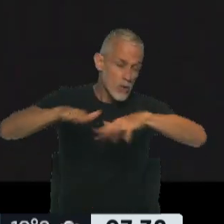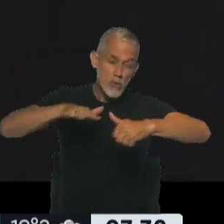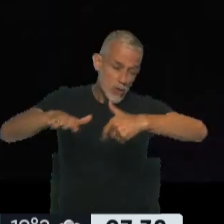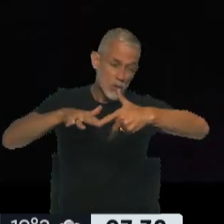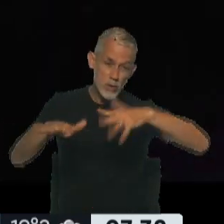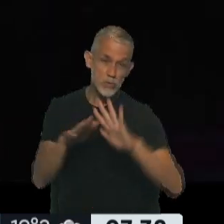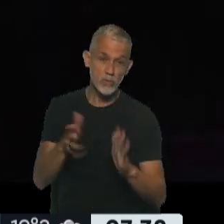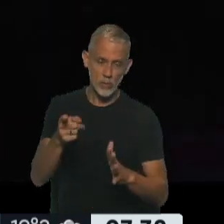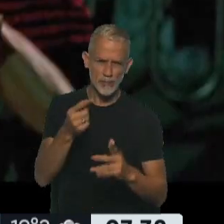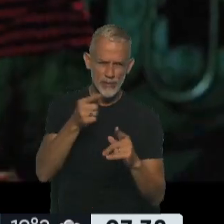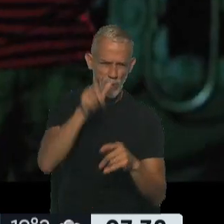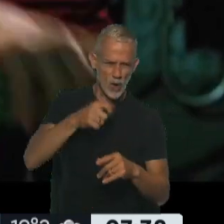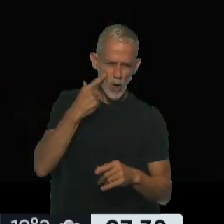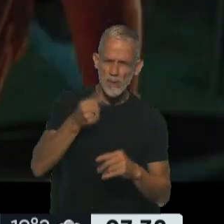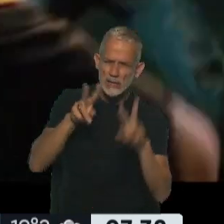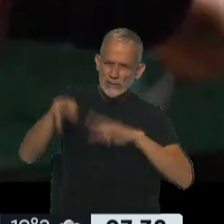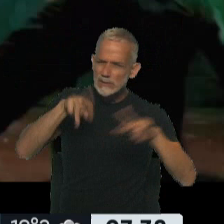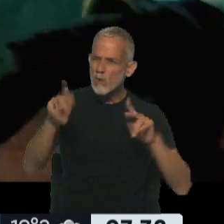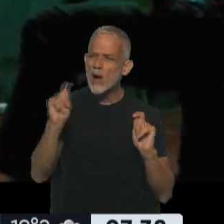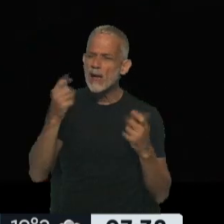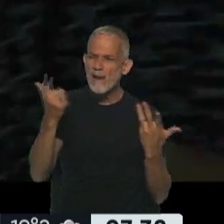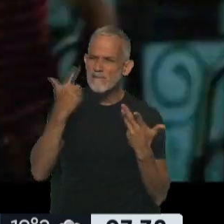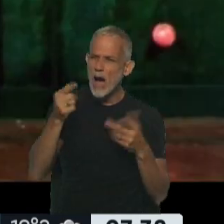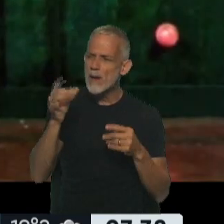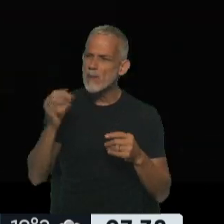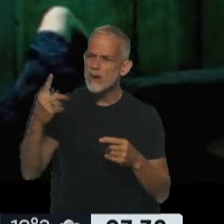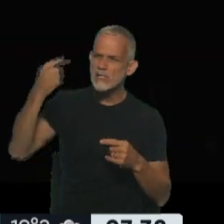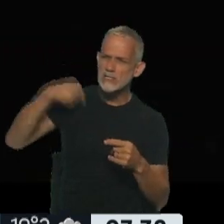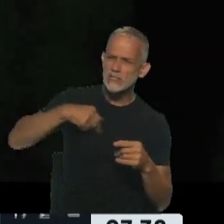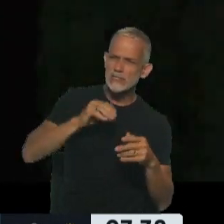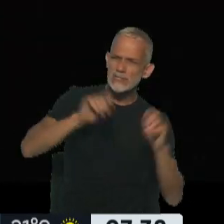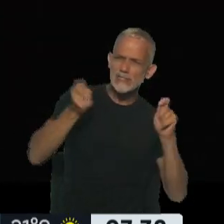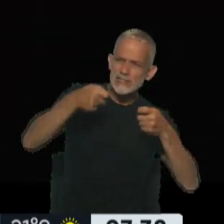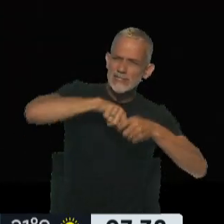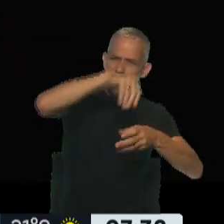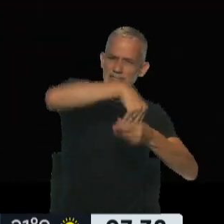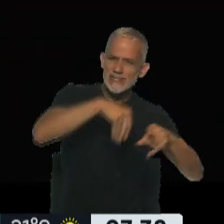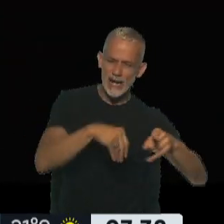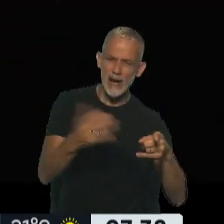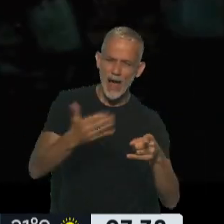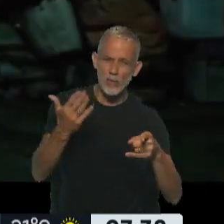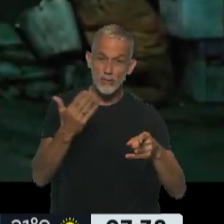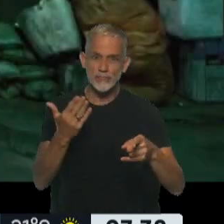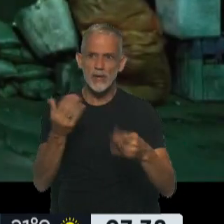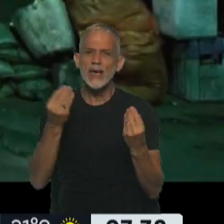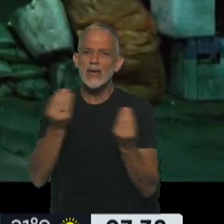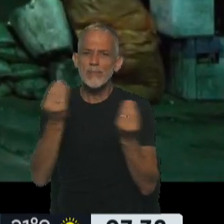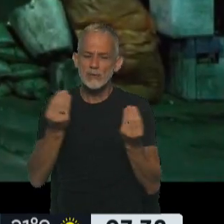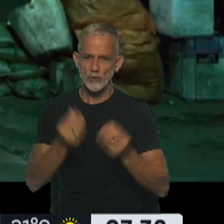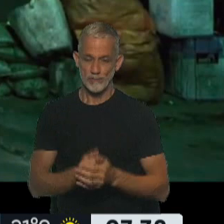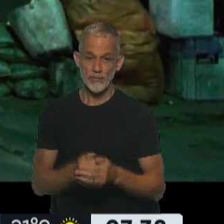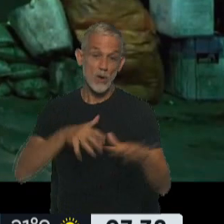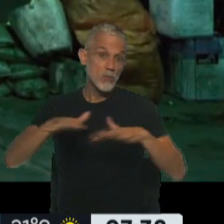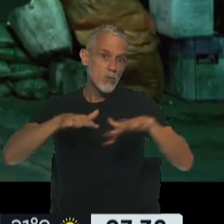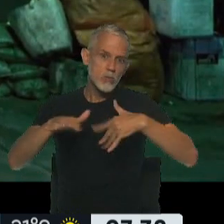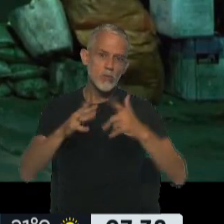donde él va a ir buscando distintas pistas para enfrentar a un montón de interrogantes y encontrar qué es lo que pasó. Acción a